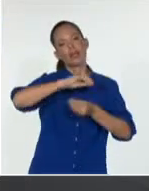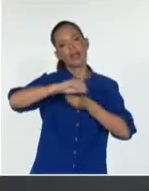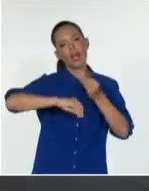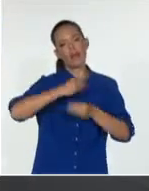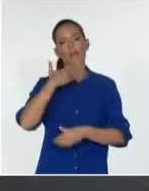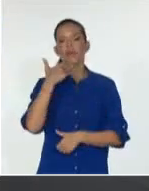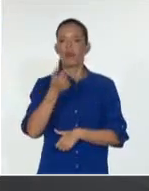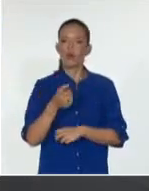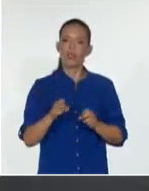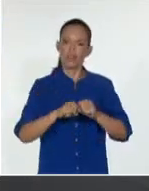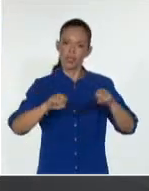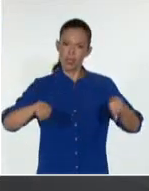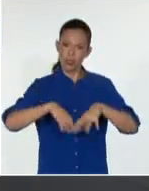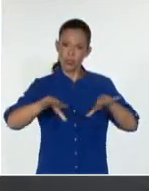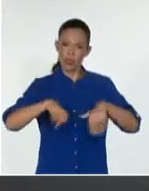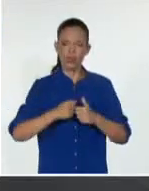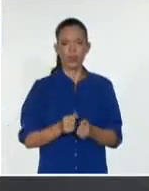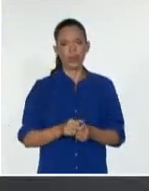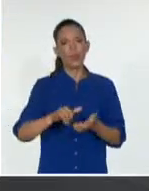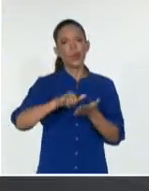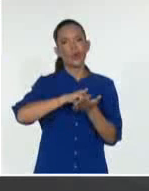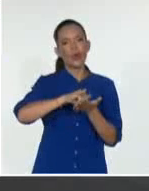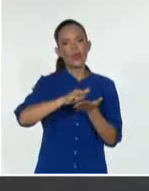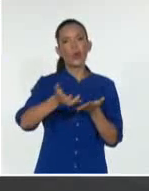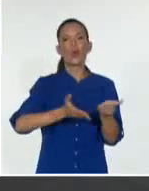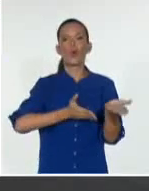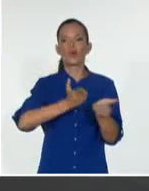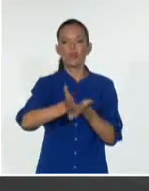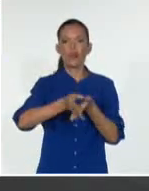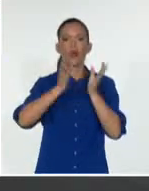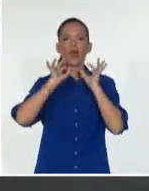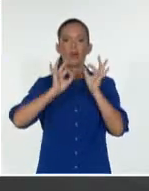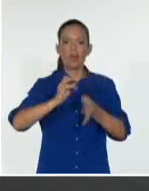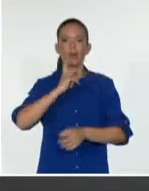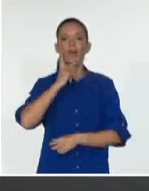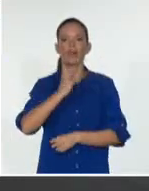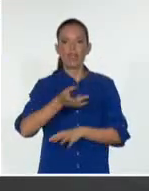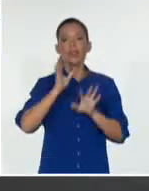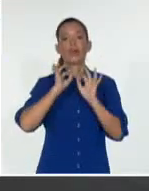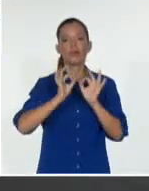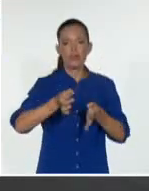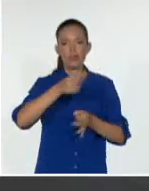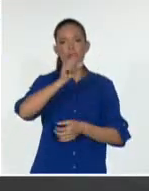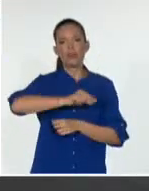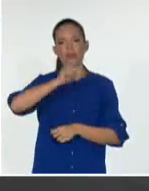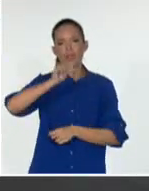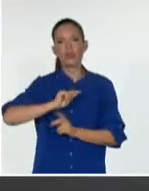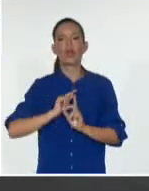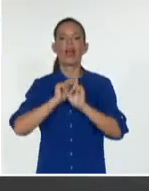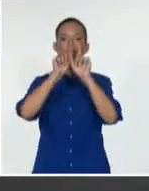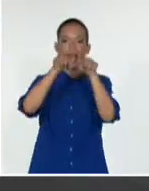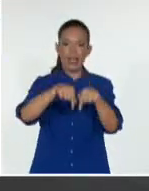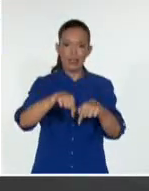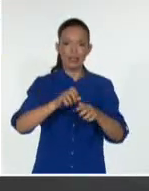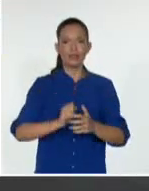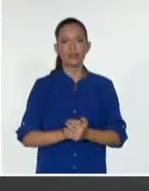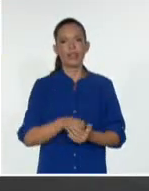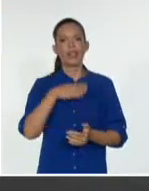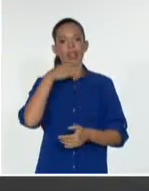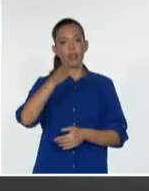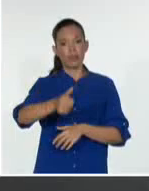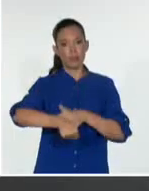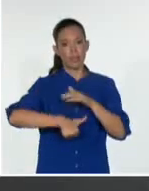Y Nueva York escucha los mismos clamores en la sede de la ONU, allí donde también estuvo, y habló Petro, sobre la crisis